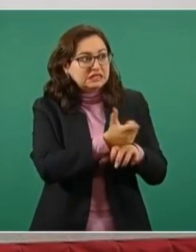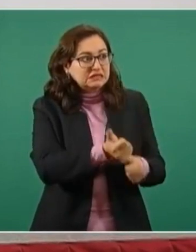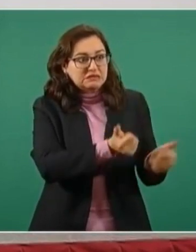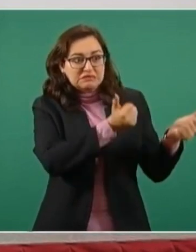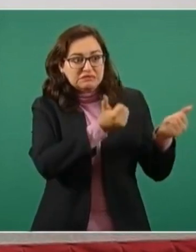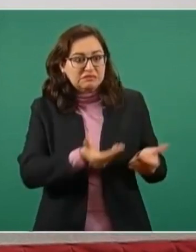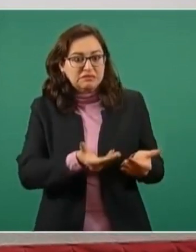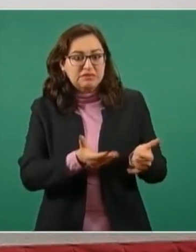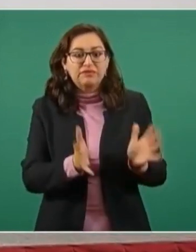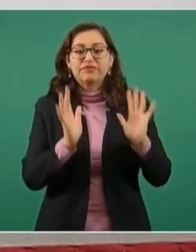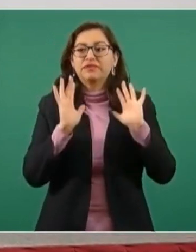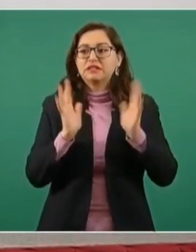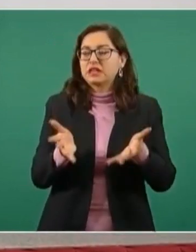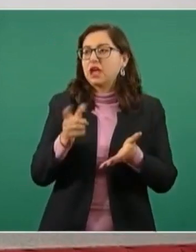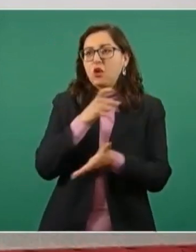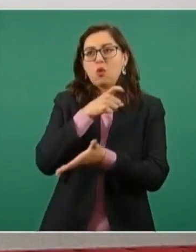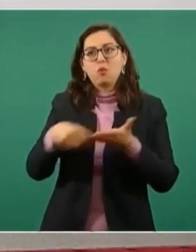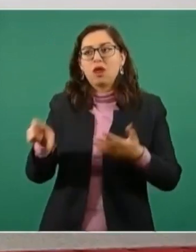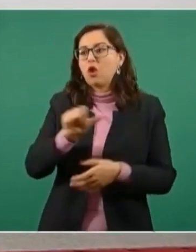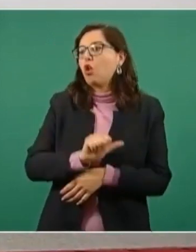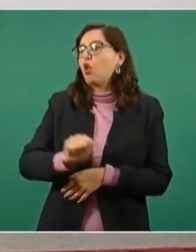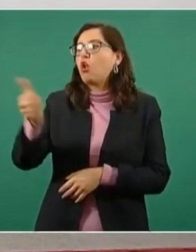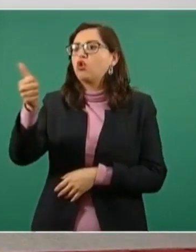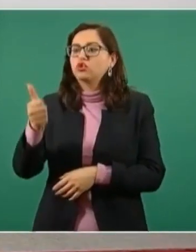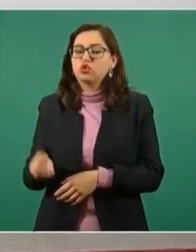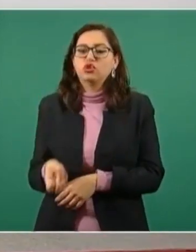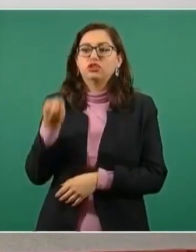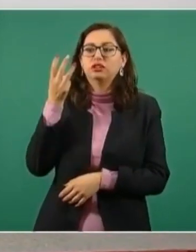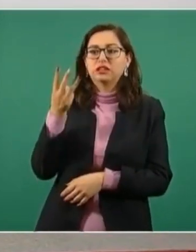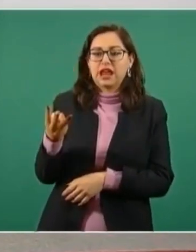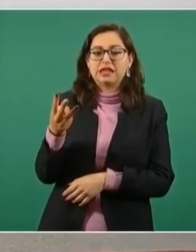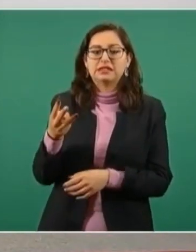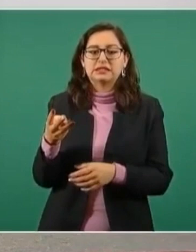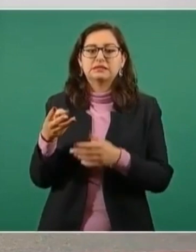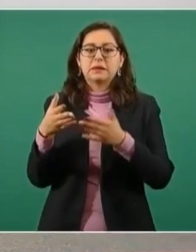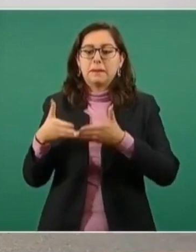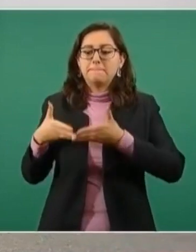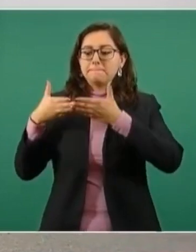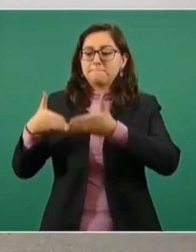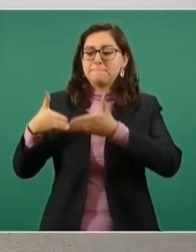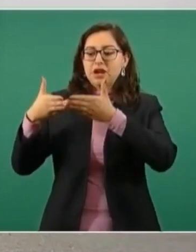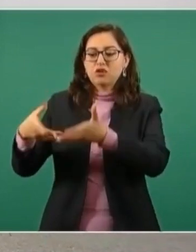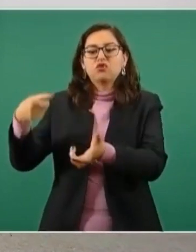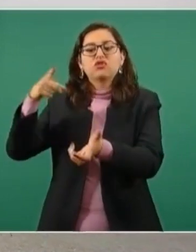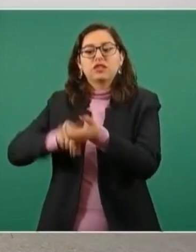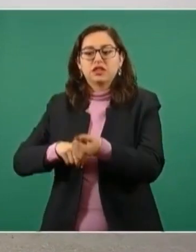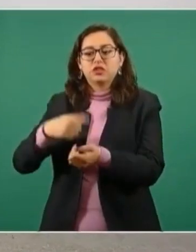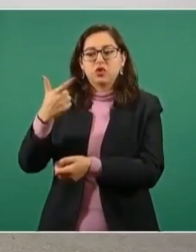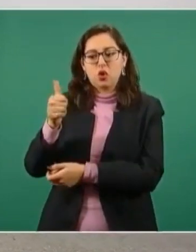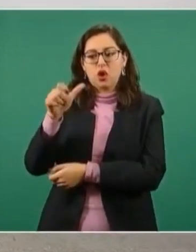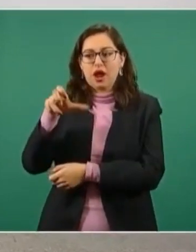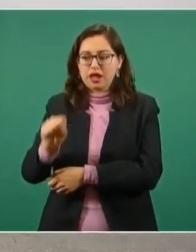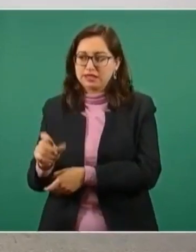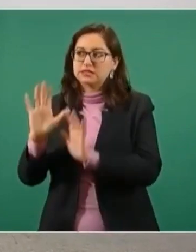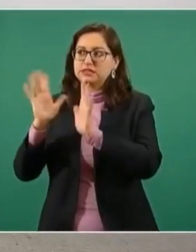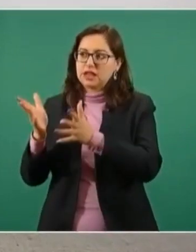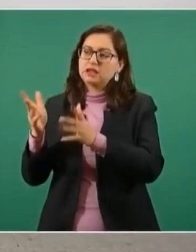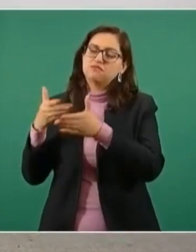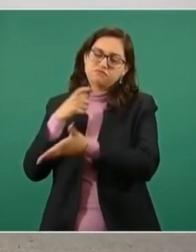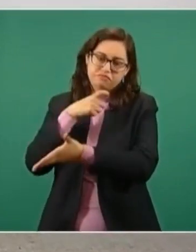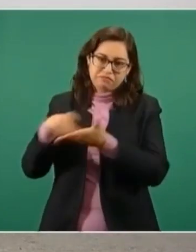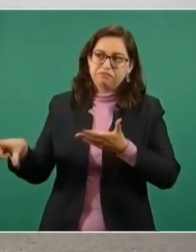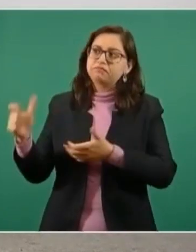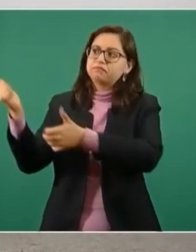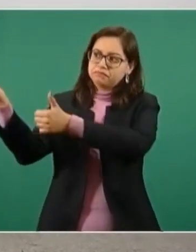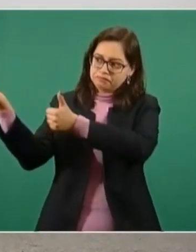comprado ya tres barcos de gas licuado, se van a comprar posiblemente más, se están echando a andar todas las plantas